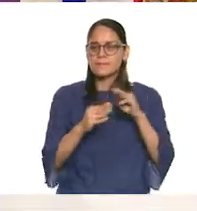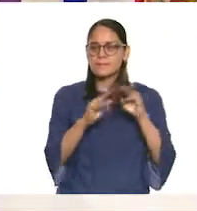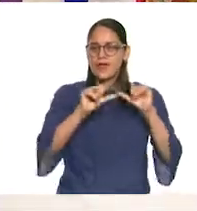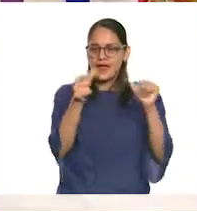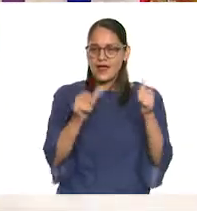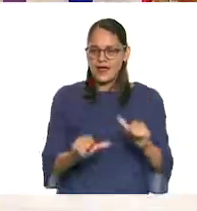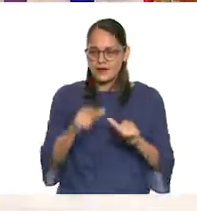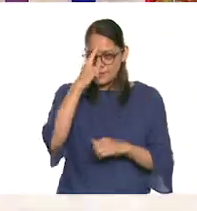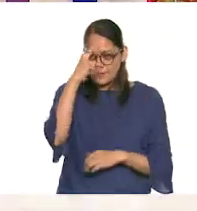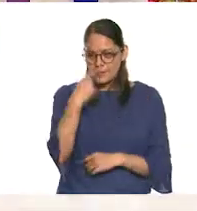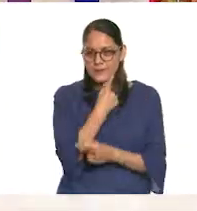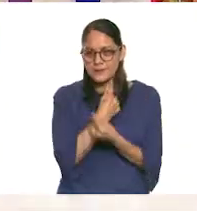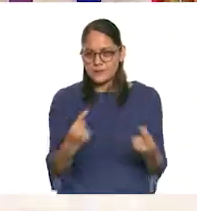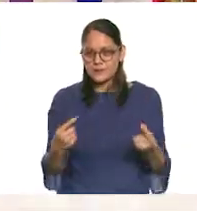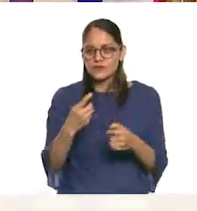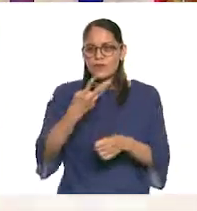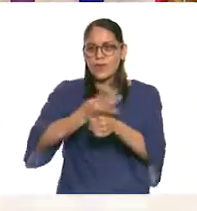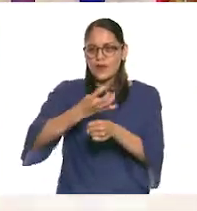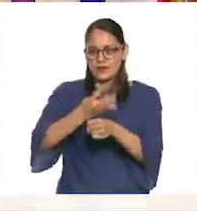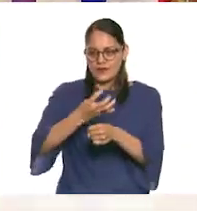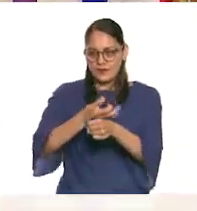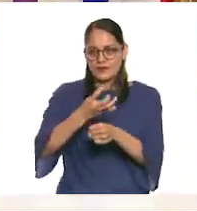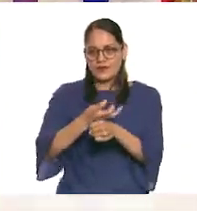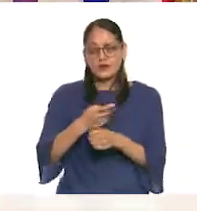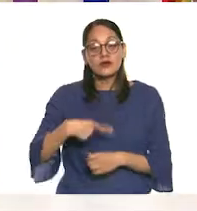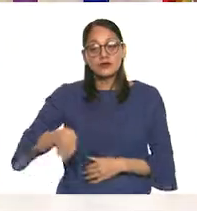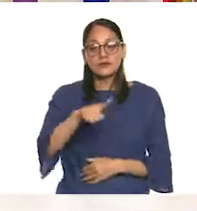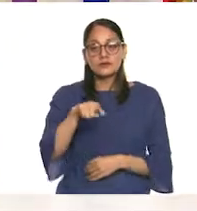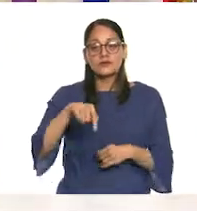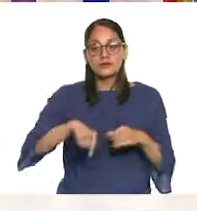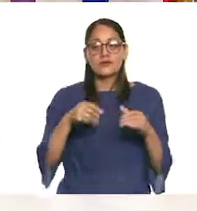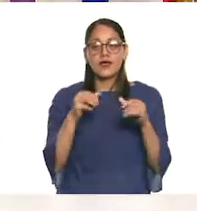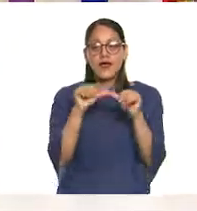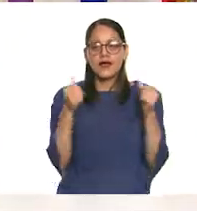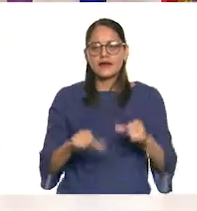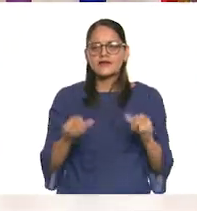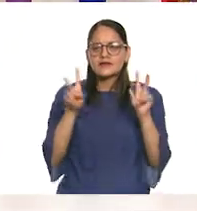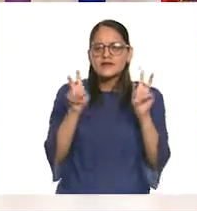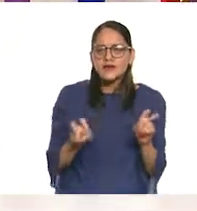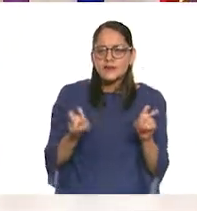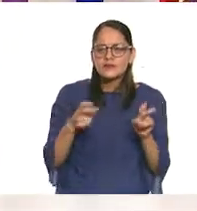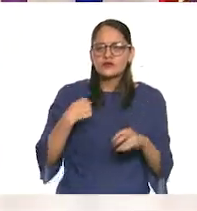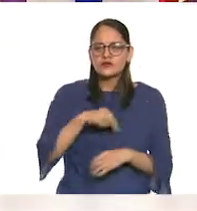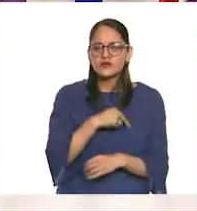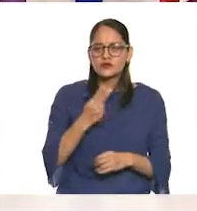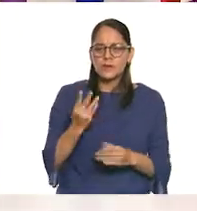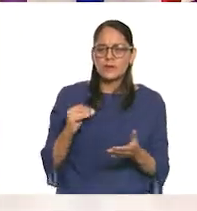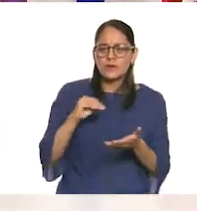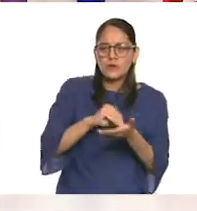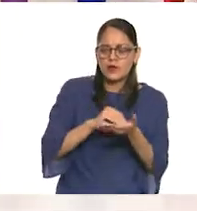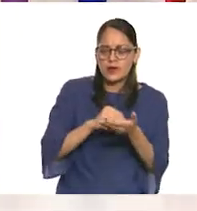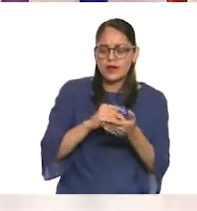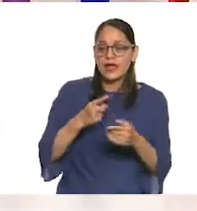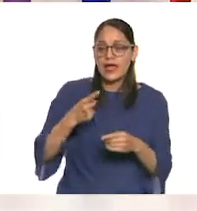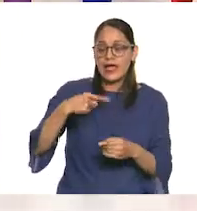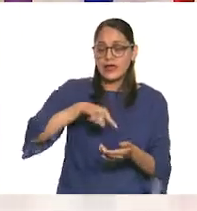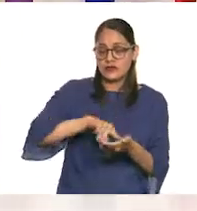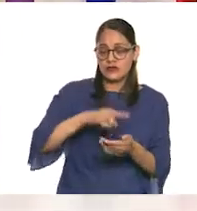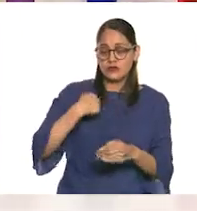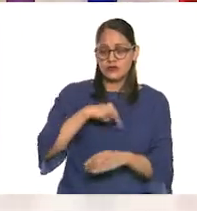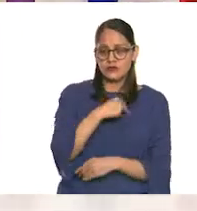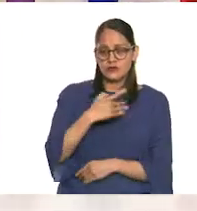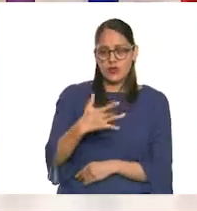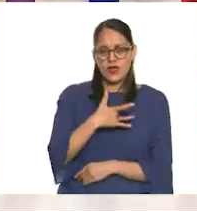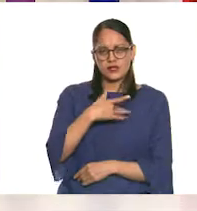Para niñas y niños de cuarto grado de primaria, esta clase lleva por título, Instalación, las raíces que se